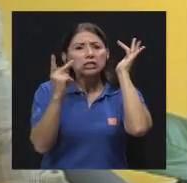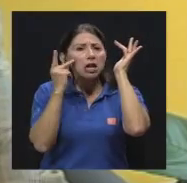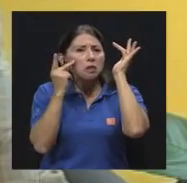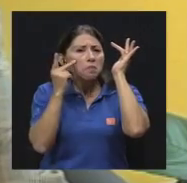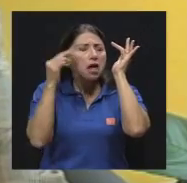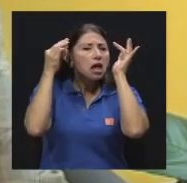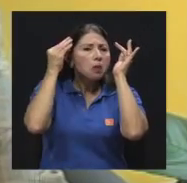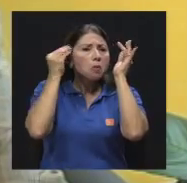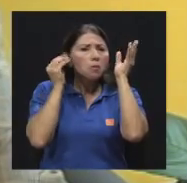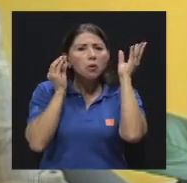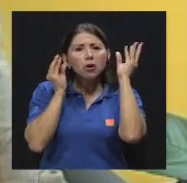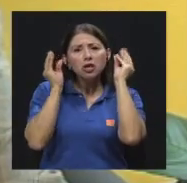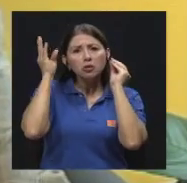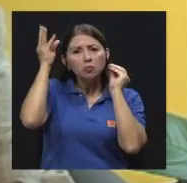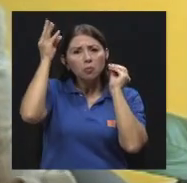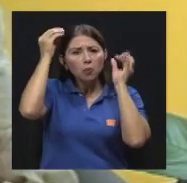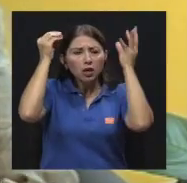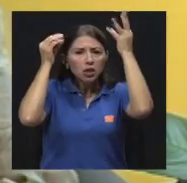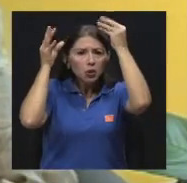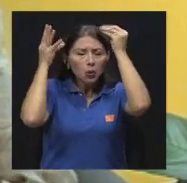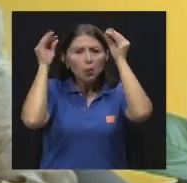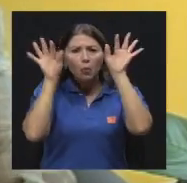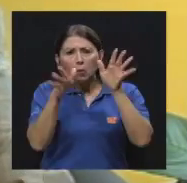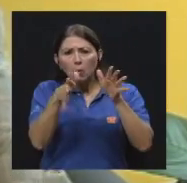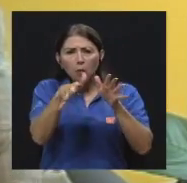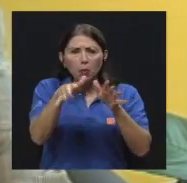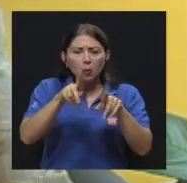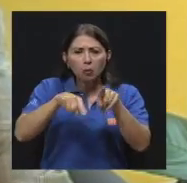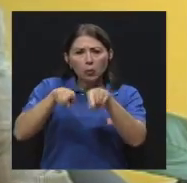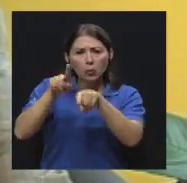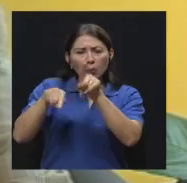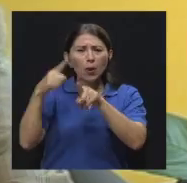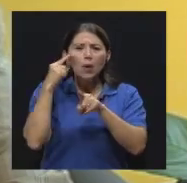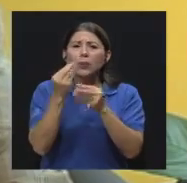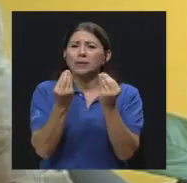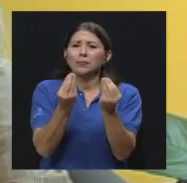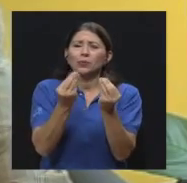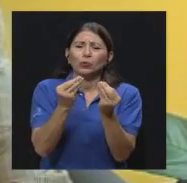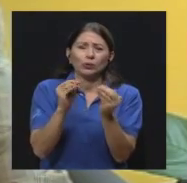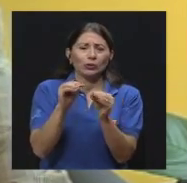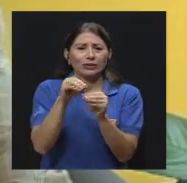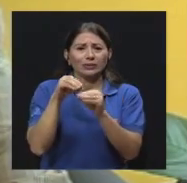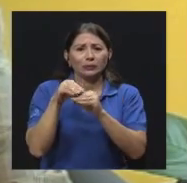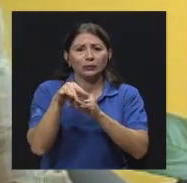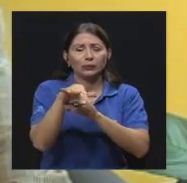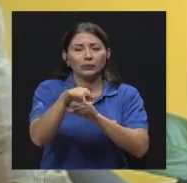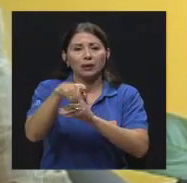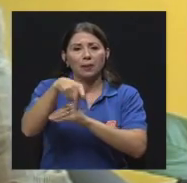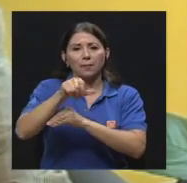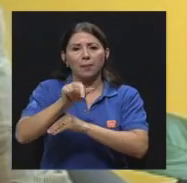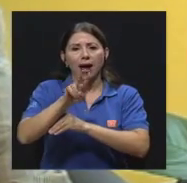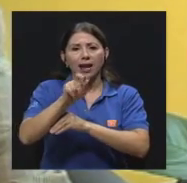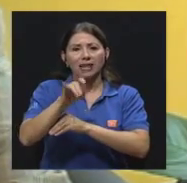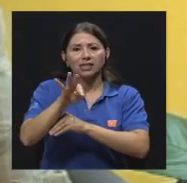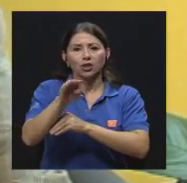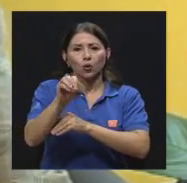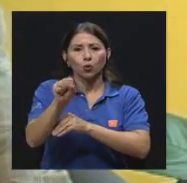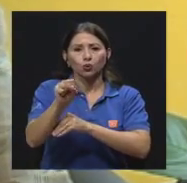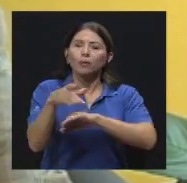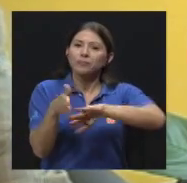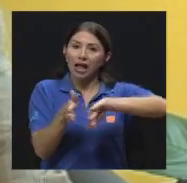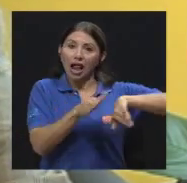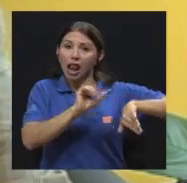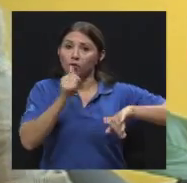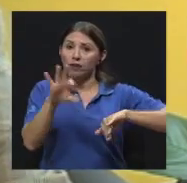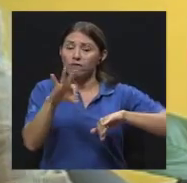cortos y escamativos, porque están llenos de parásitos, ¿verdad? O la otra forma, la inflamatoria, que es ya verdaderamente una